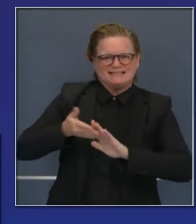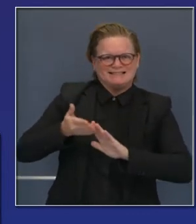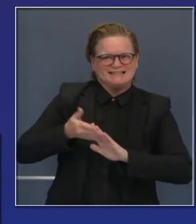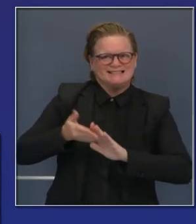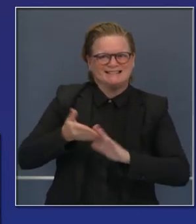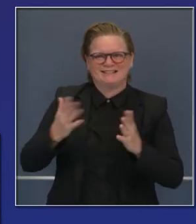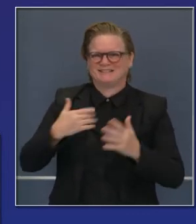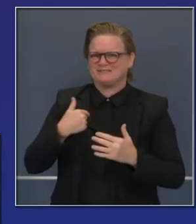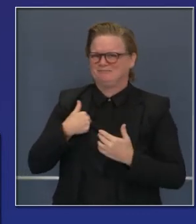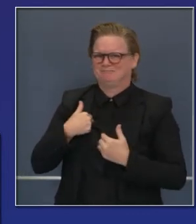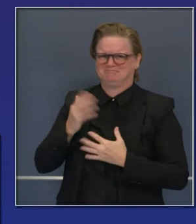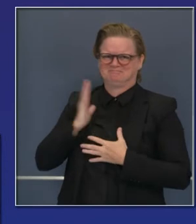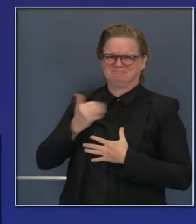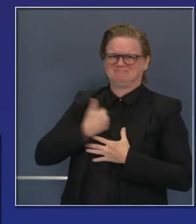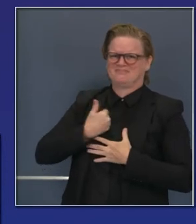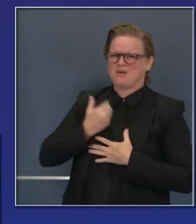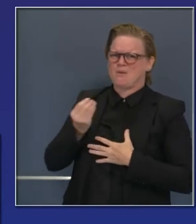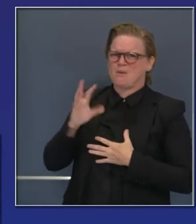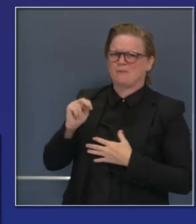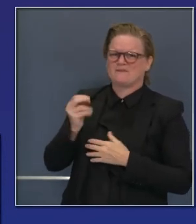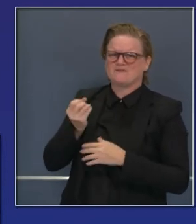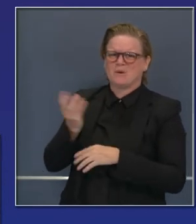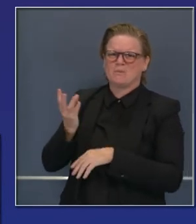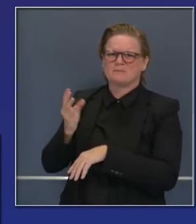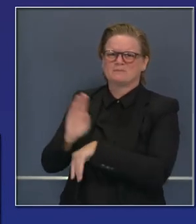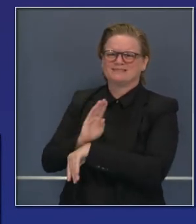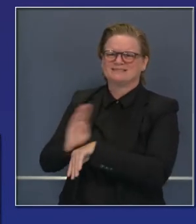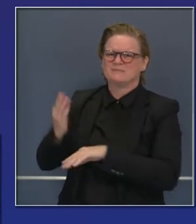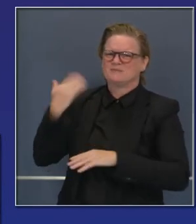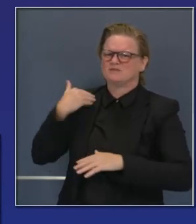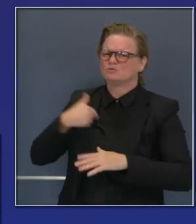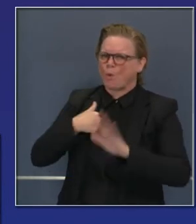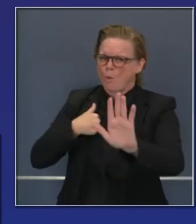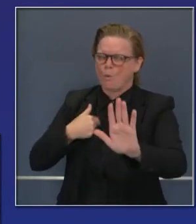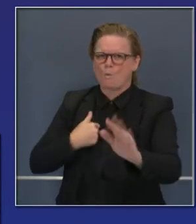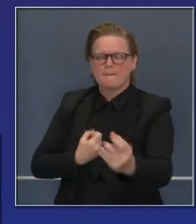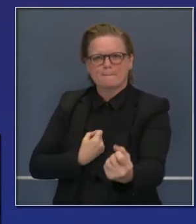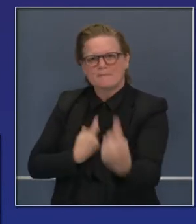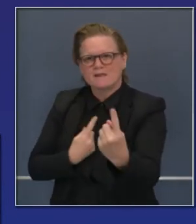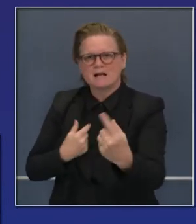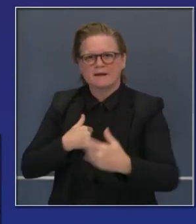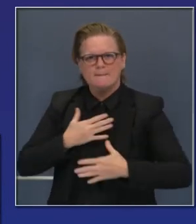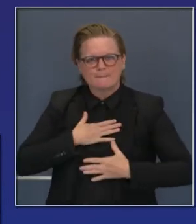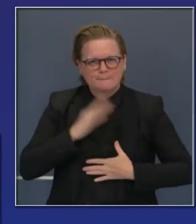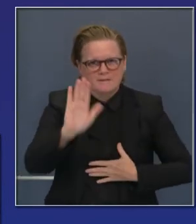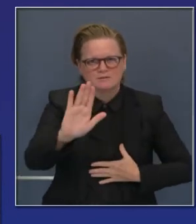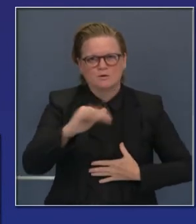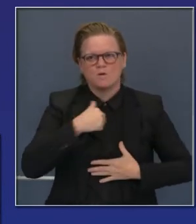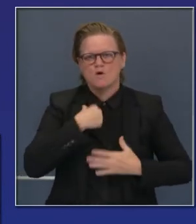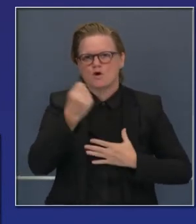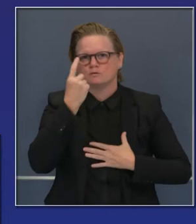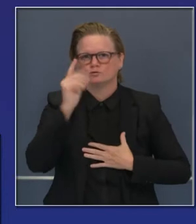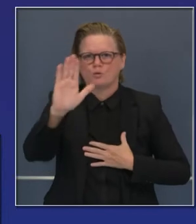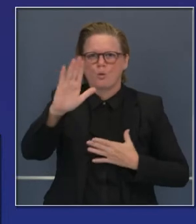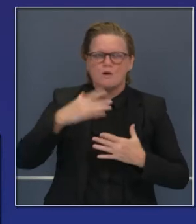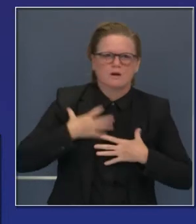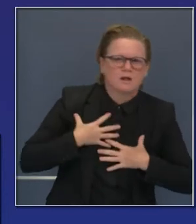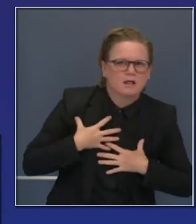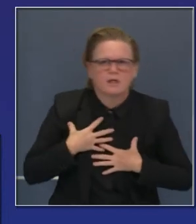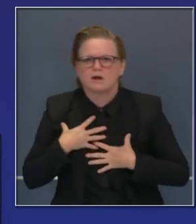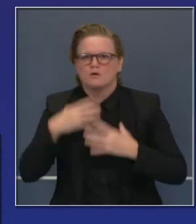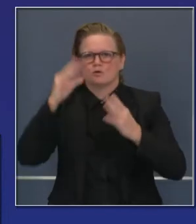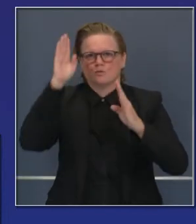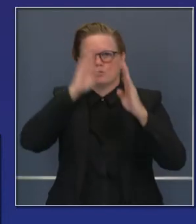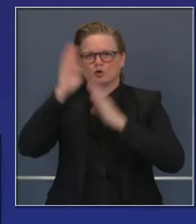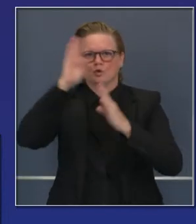pasión por el ser empresario y así nació mi respeto también por los dueños de pequeños negocios y lo que